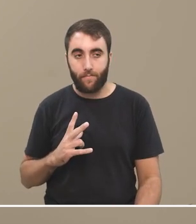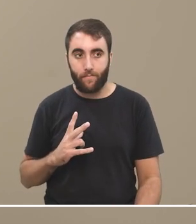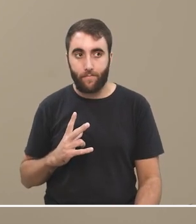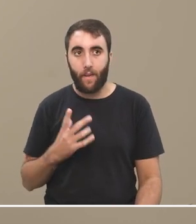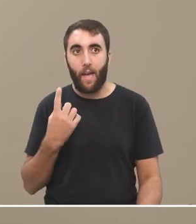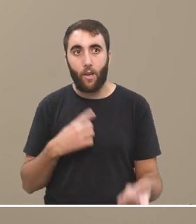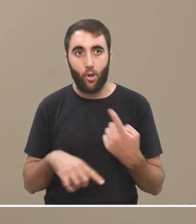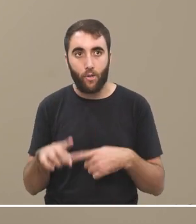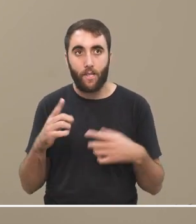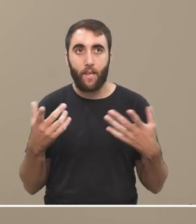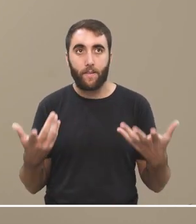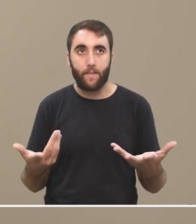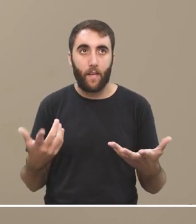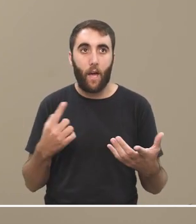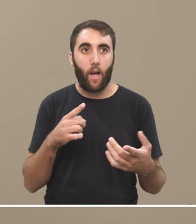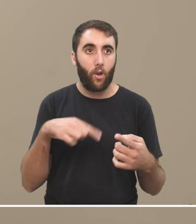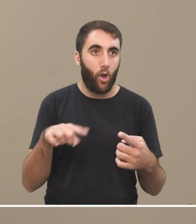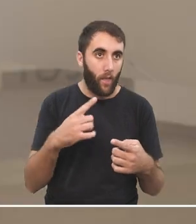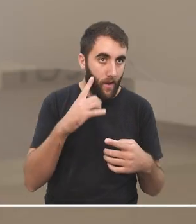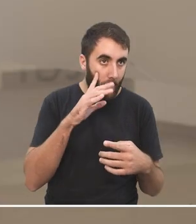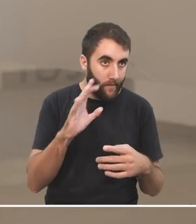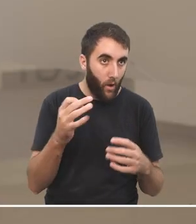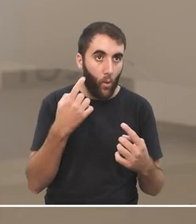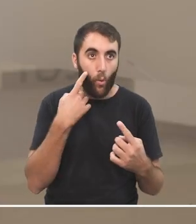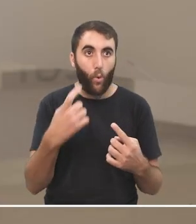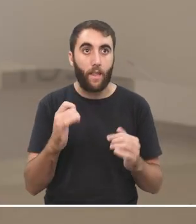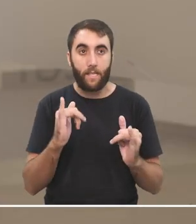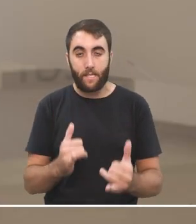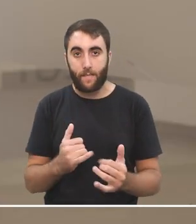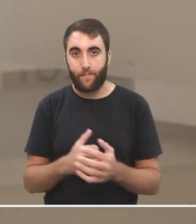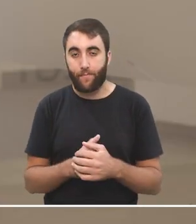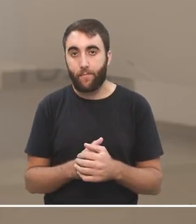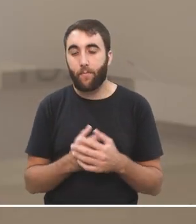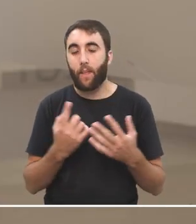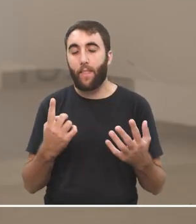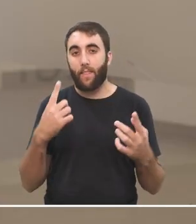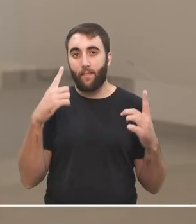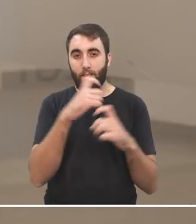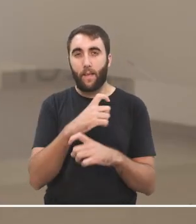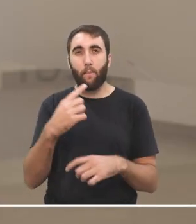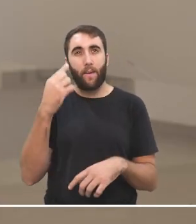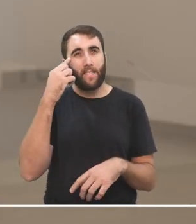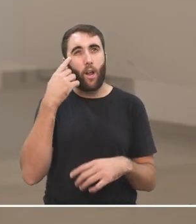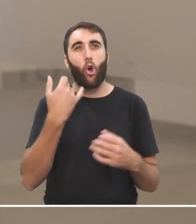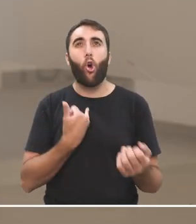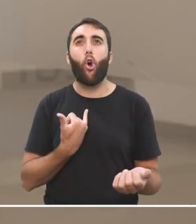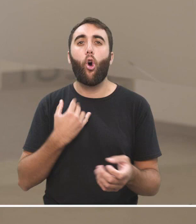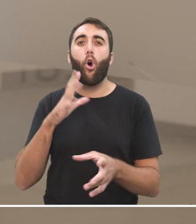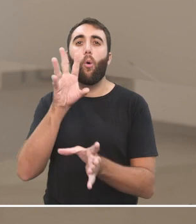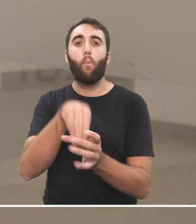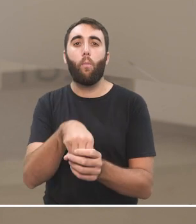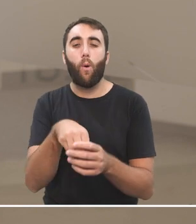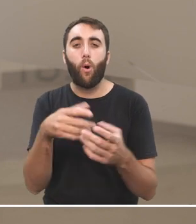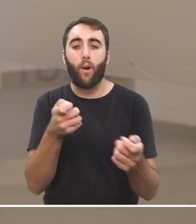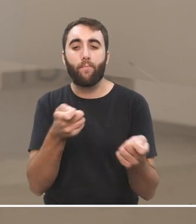entonces todo eso creo que hay que tenerlo en cuenta. Es difícil pensar maneras de intervenir en esta